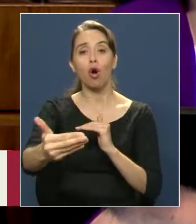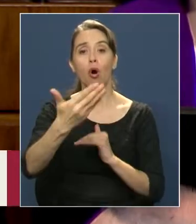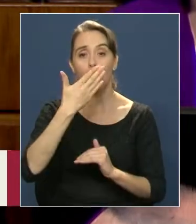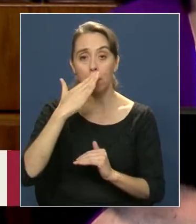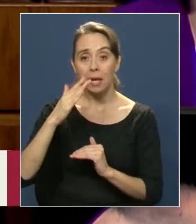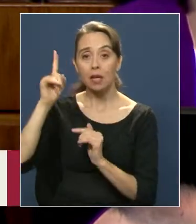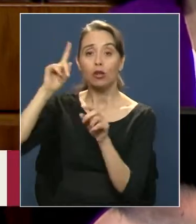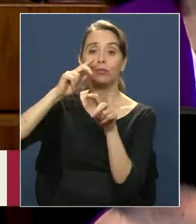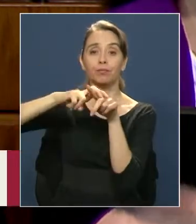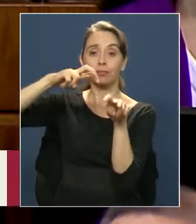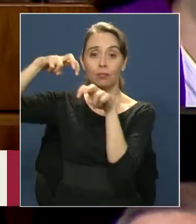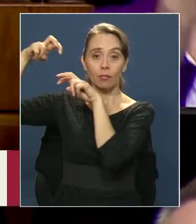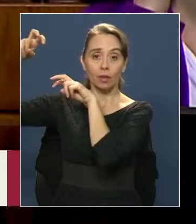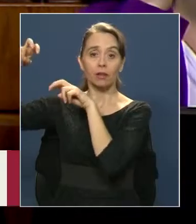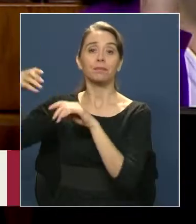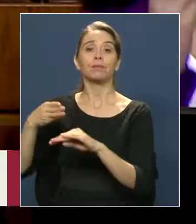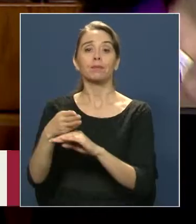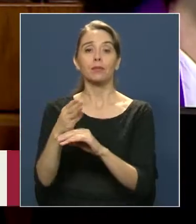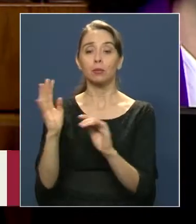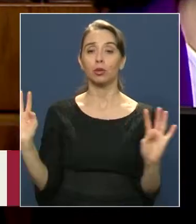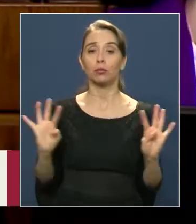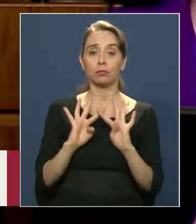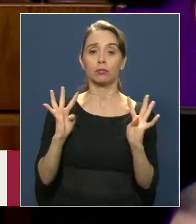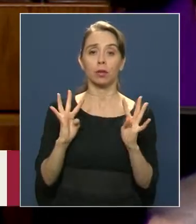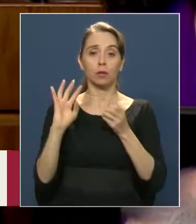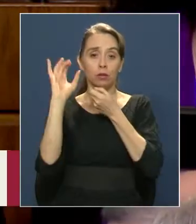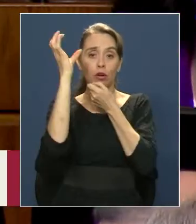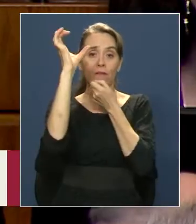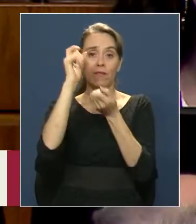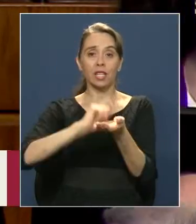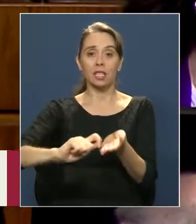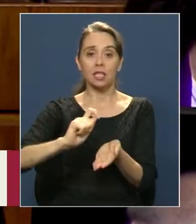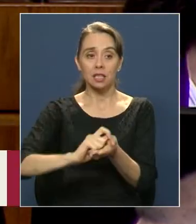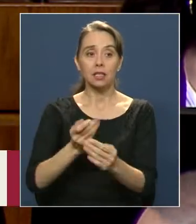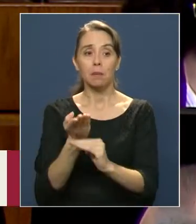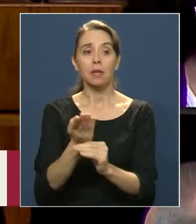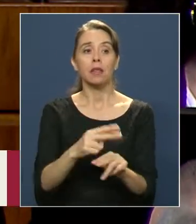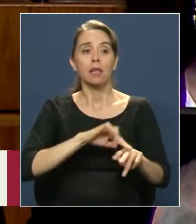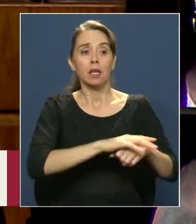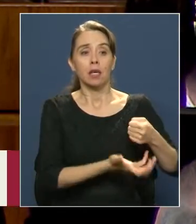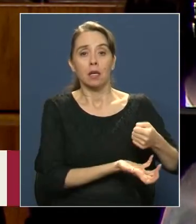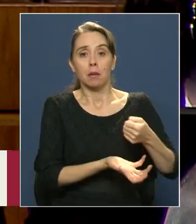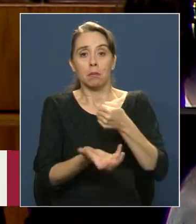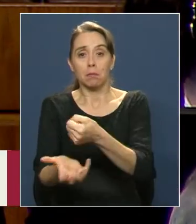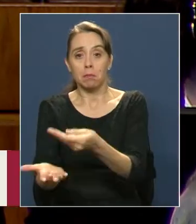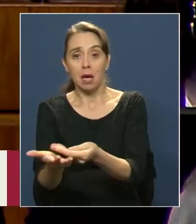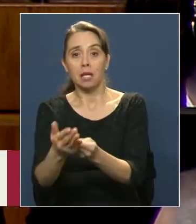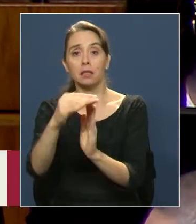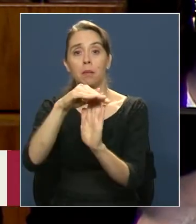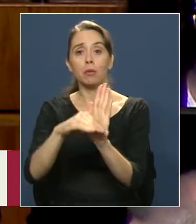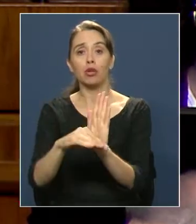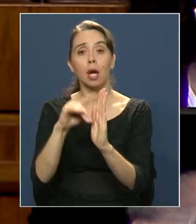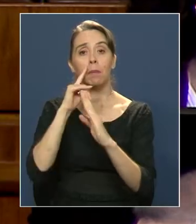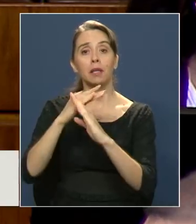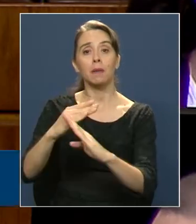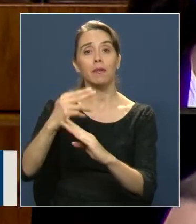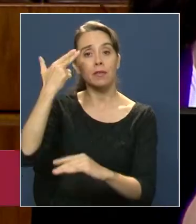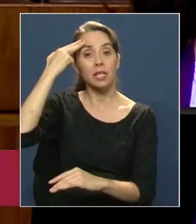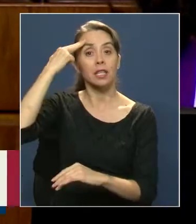haremos un punto de prensa para pedir mayores recursos para los programas de prevención al suicidio por parte del Gobierno. Muchas gracias.